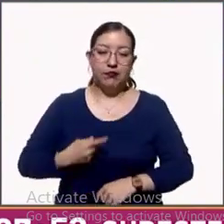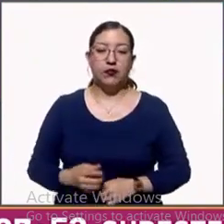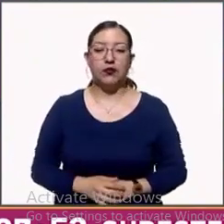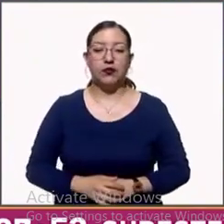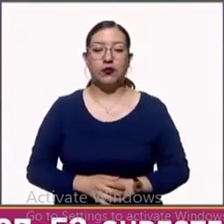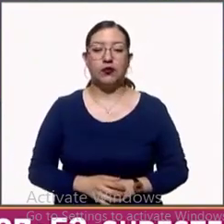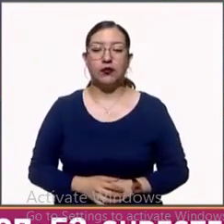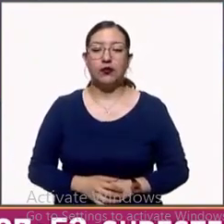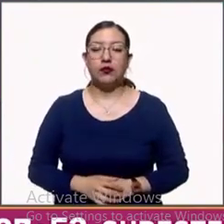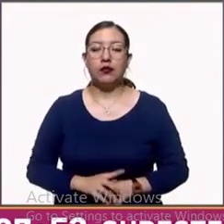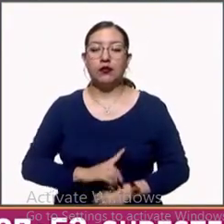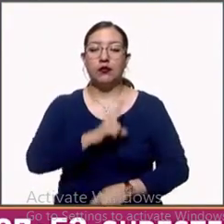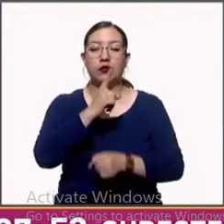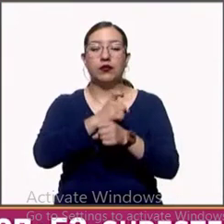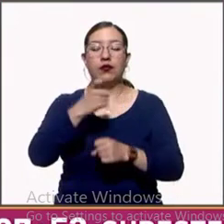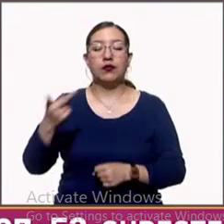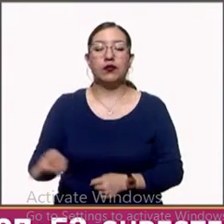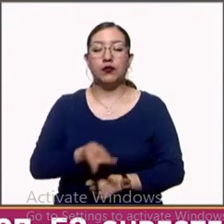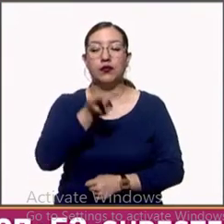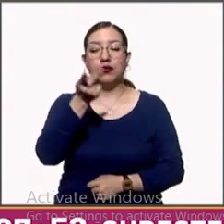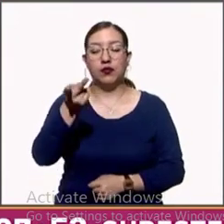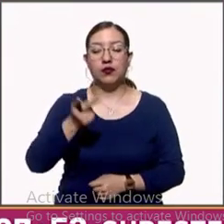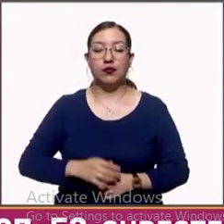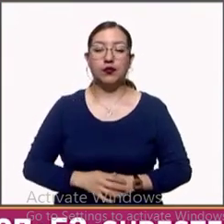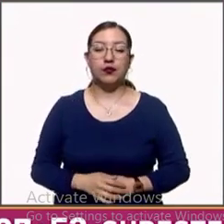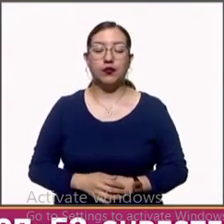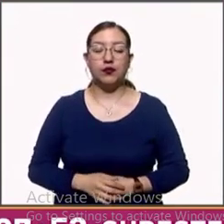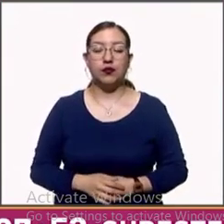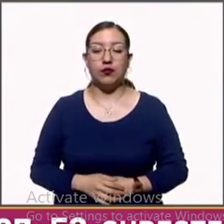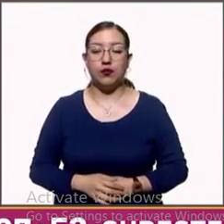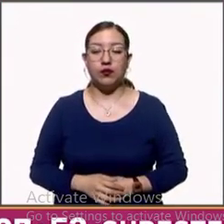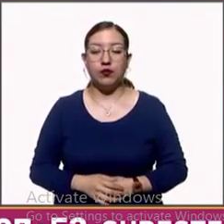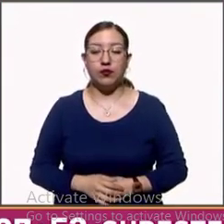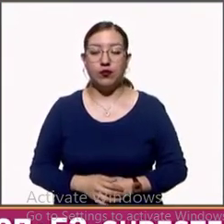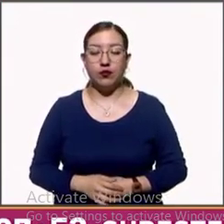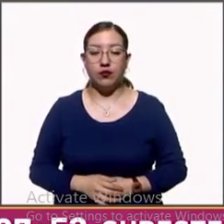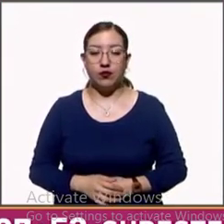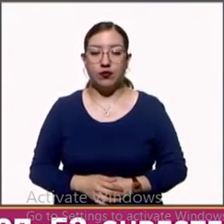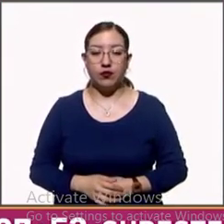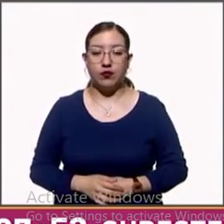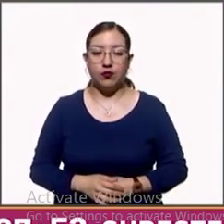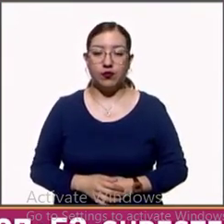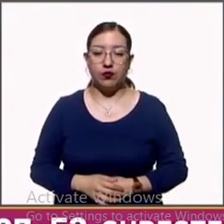La primera pregunta es respecto a estos puntos de venta.